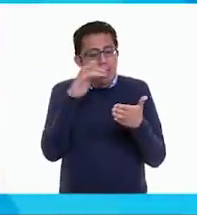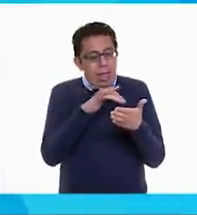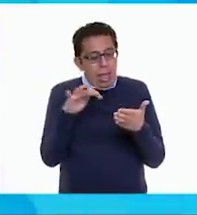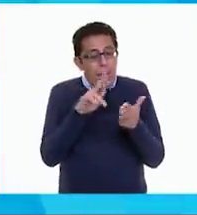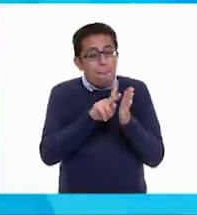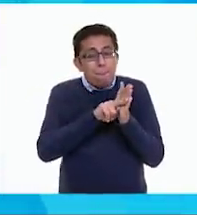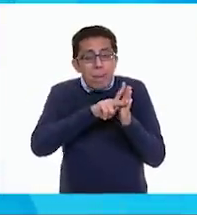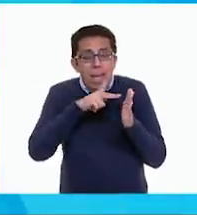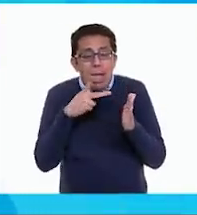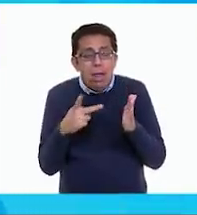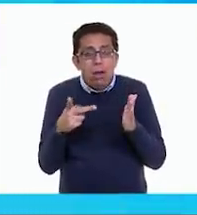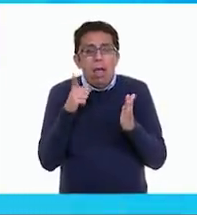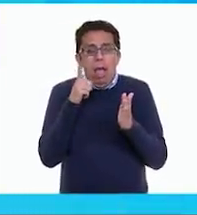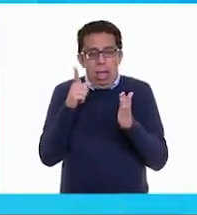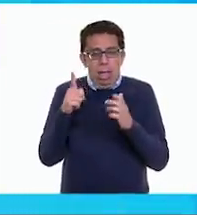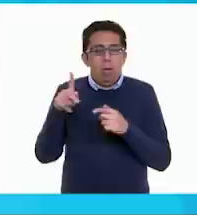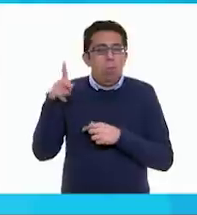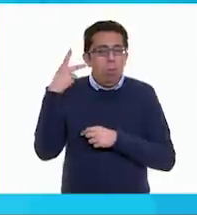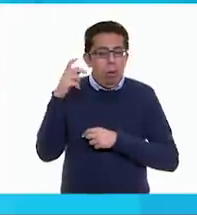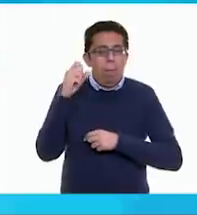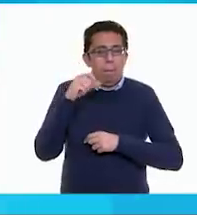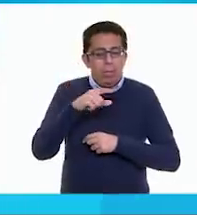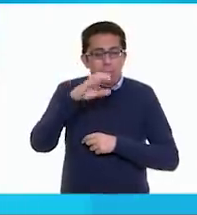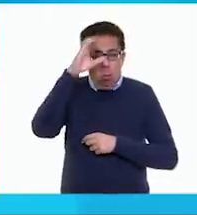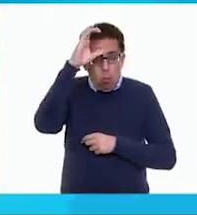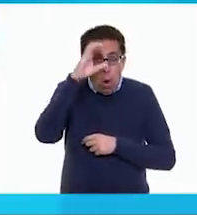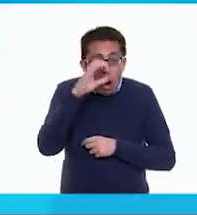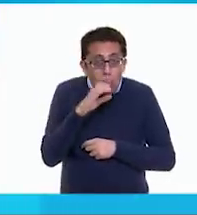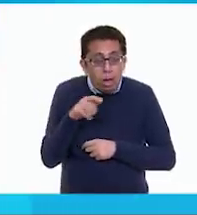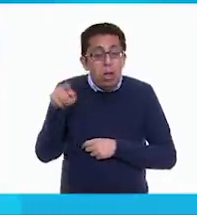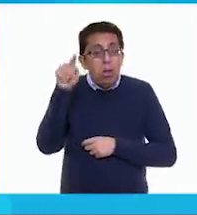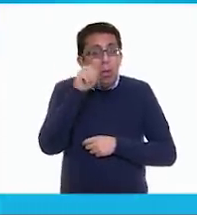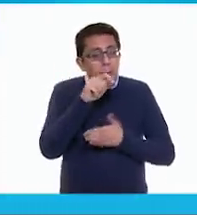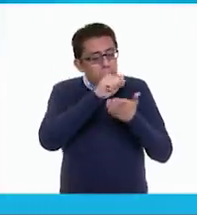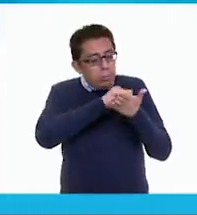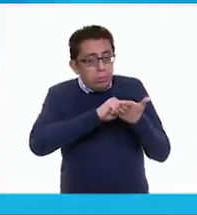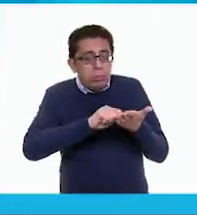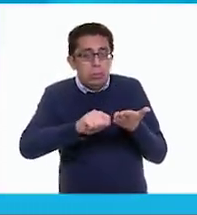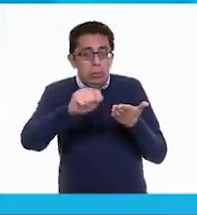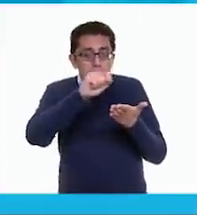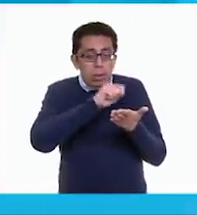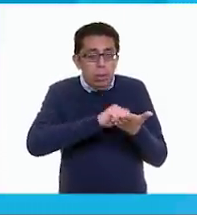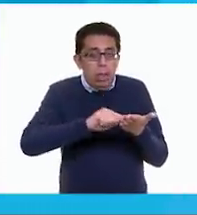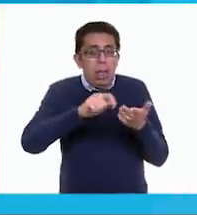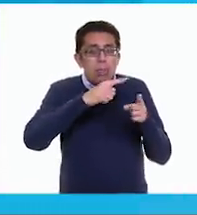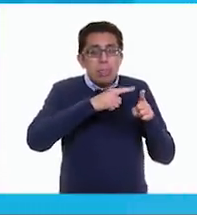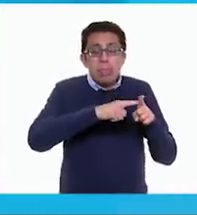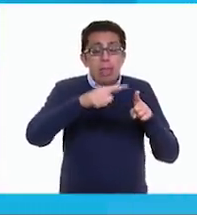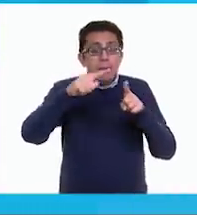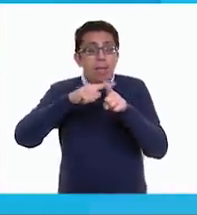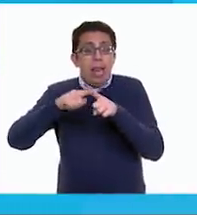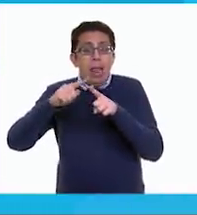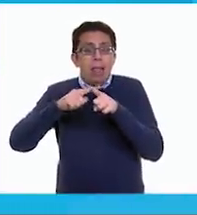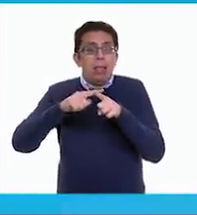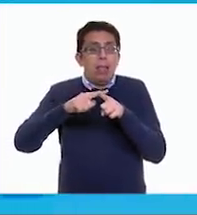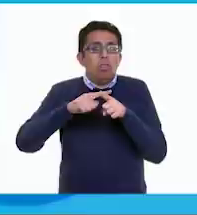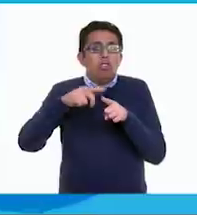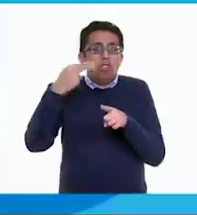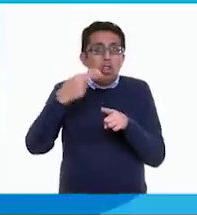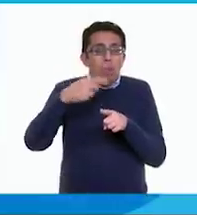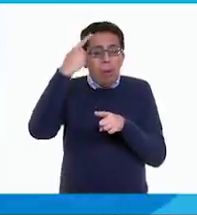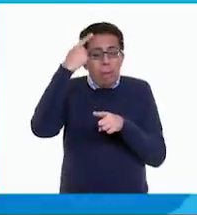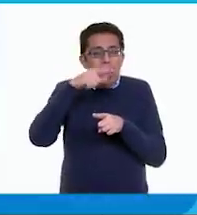de Puebla y en otro de Coahuila. Subrayen en cada nota los distintos modos de llamar al ave